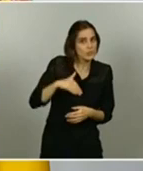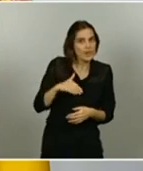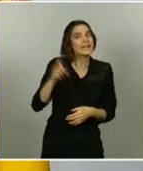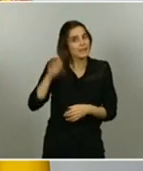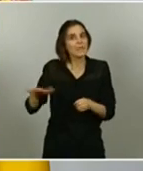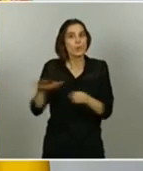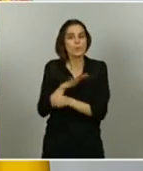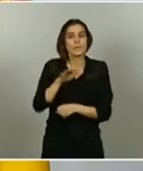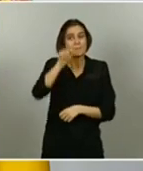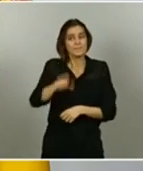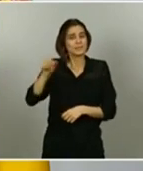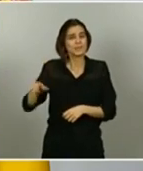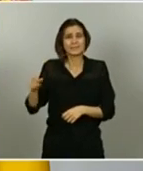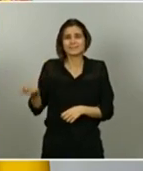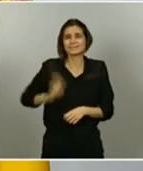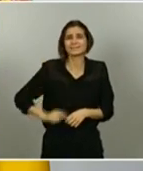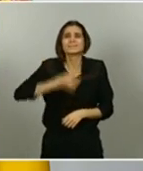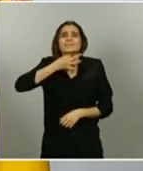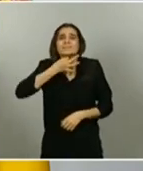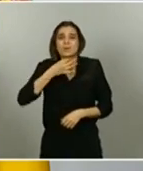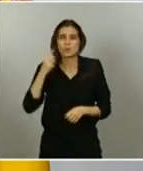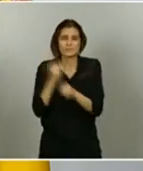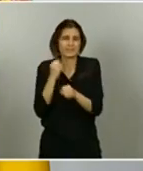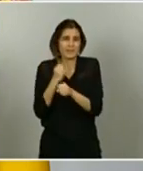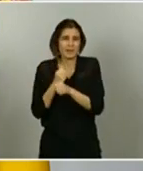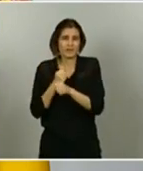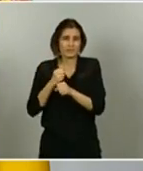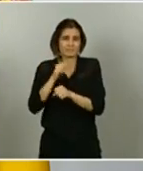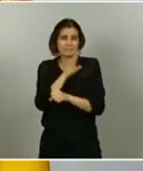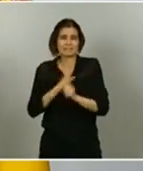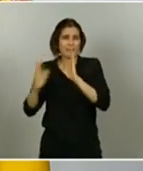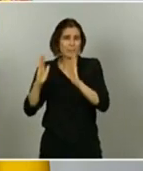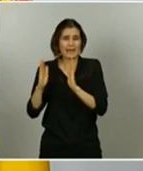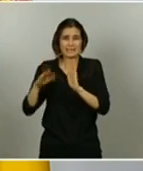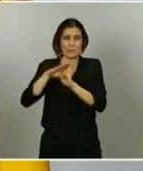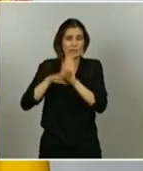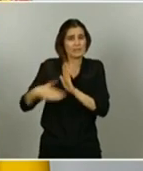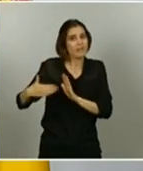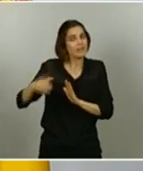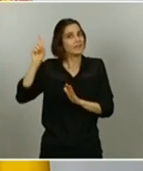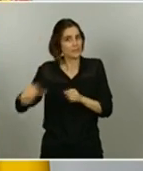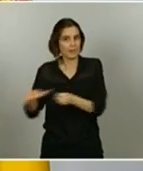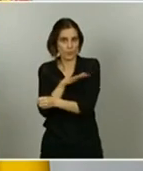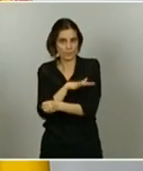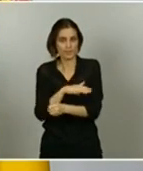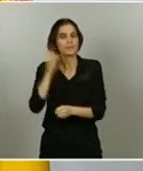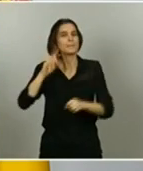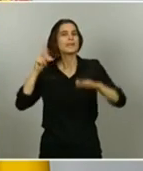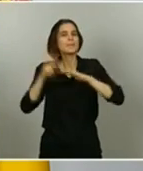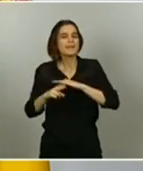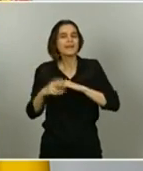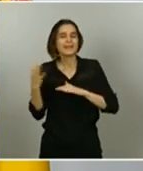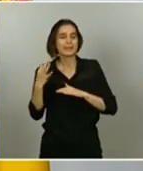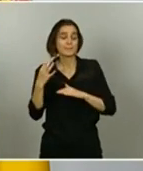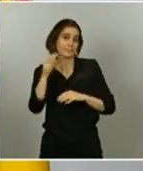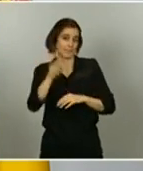empleos temporales muy precarios. Y permite, sobre todo, evitar algo que es muy importante. Evitar lo que los especialistas llaman la trampa de la